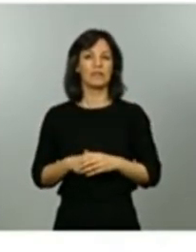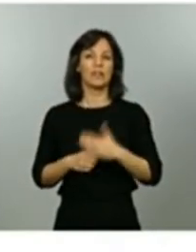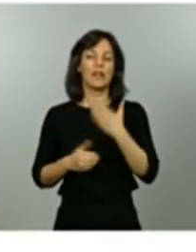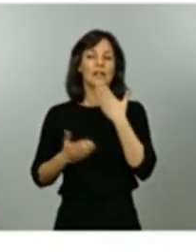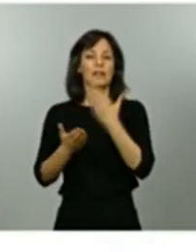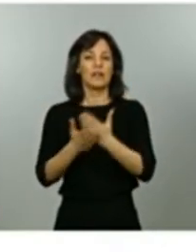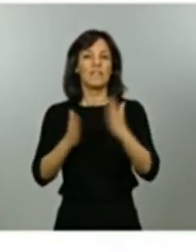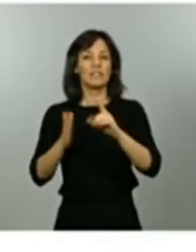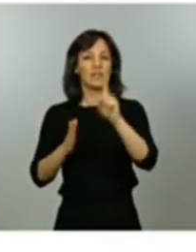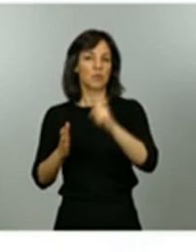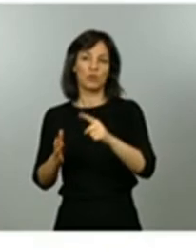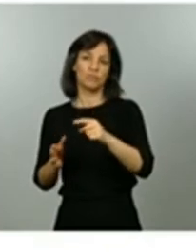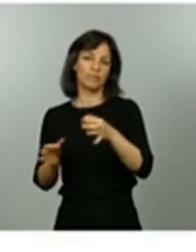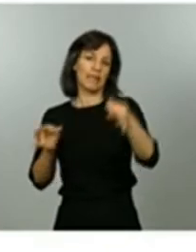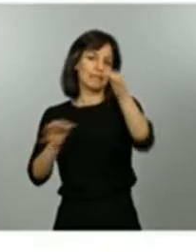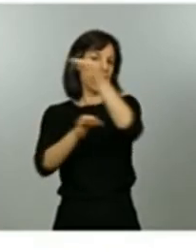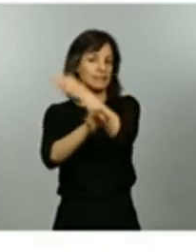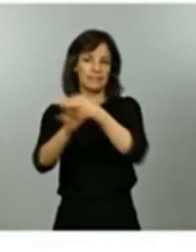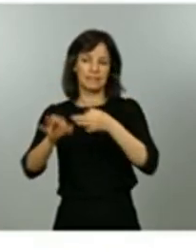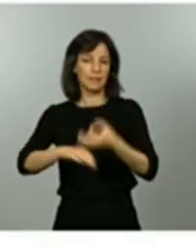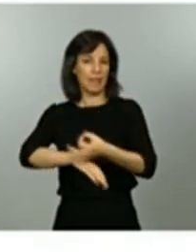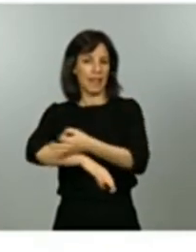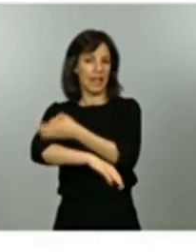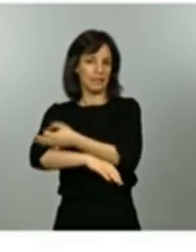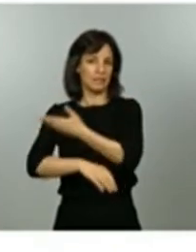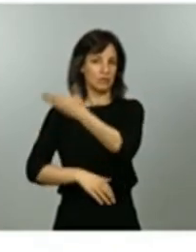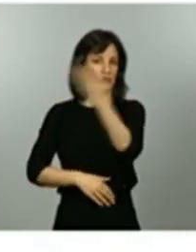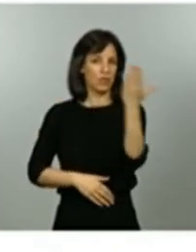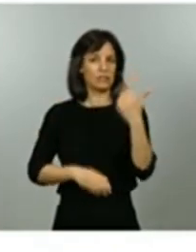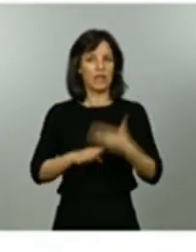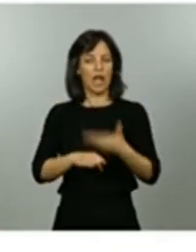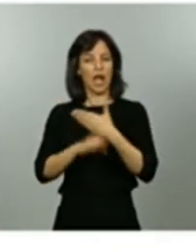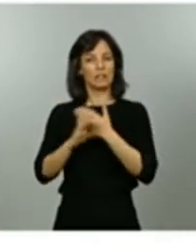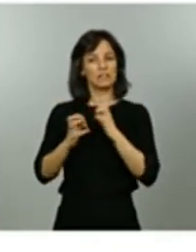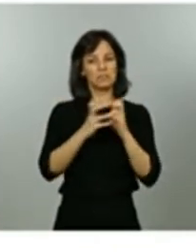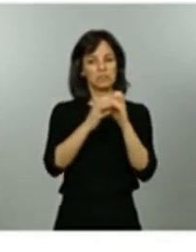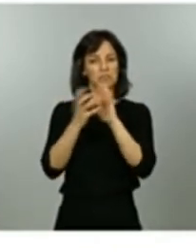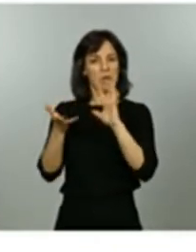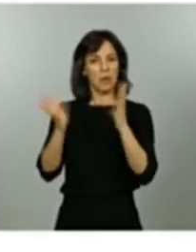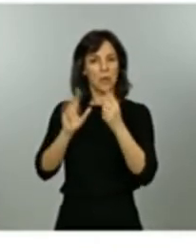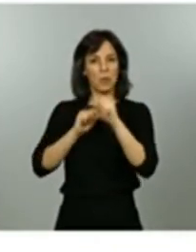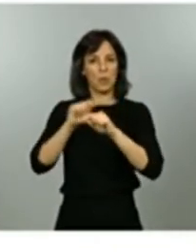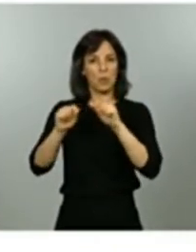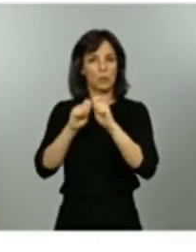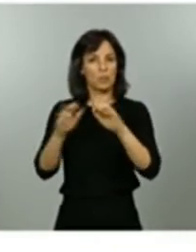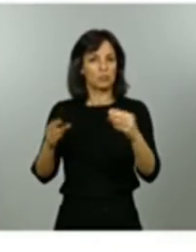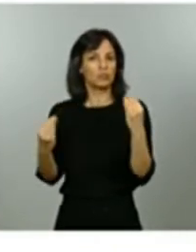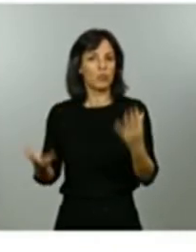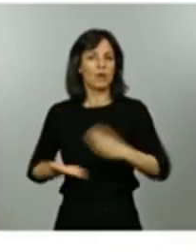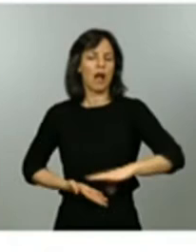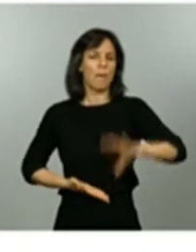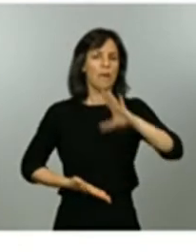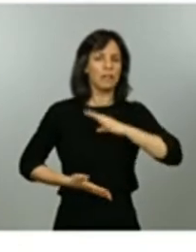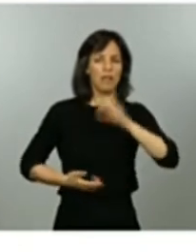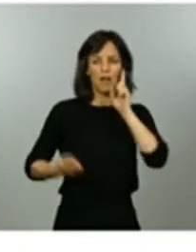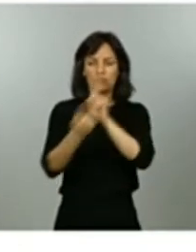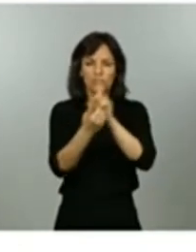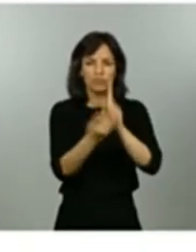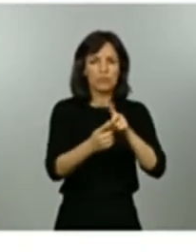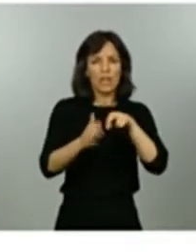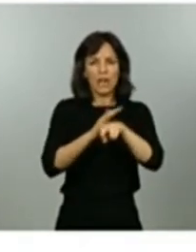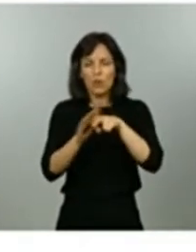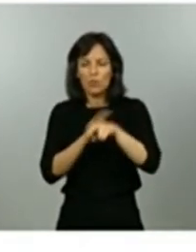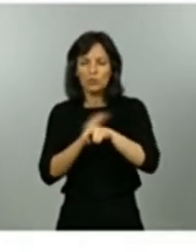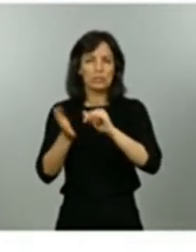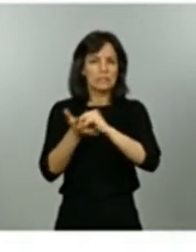el resto de las islas de Baleares después de valorar una muy buena evolución de la epidemia y una capacidad asistencial y de recursos y de sistemas de